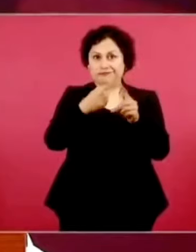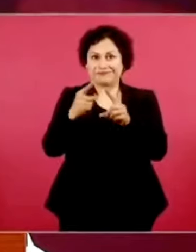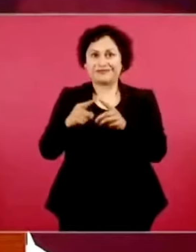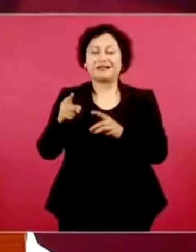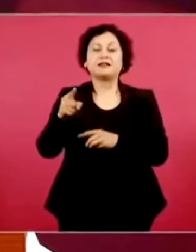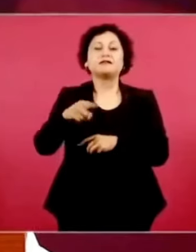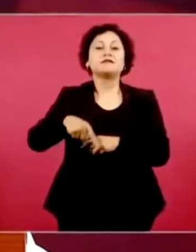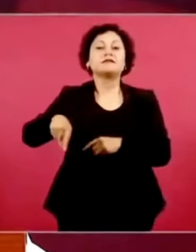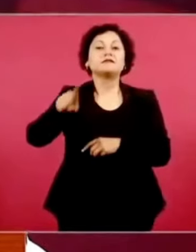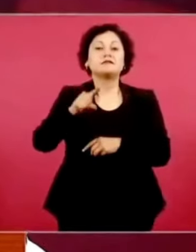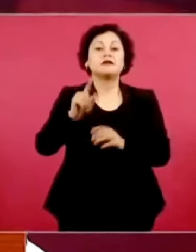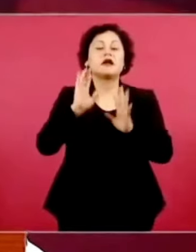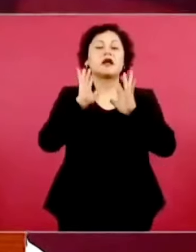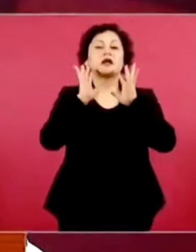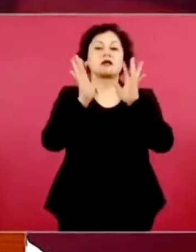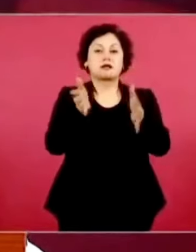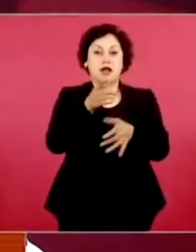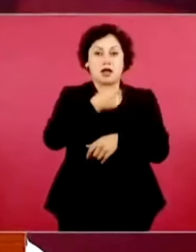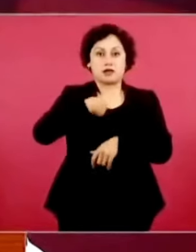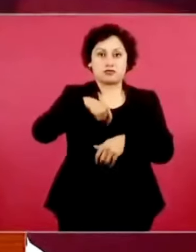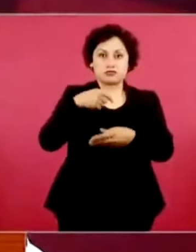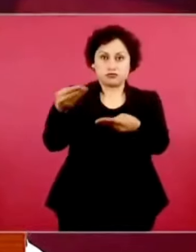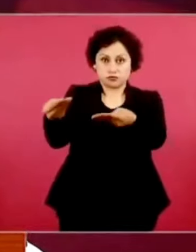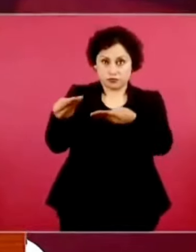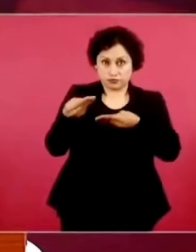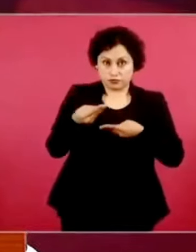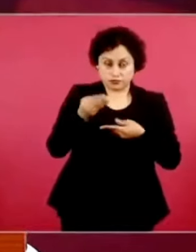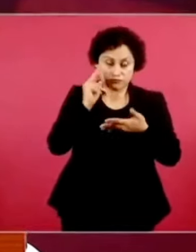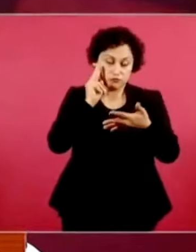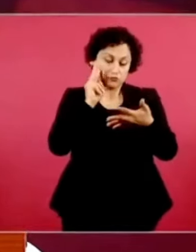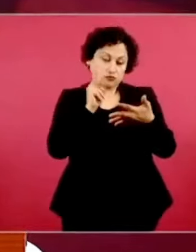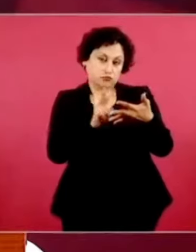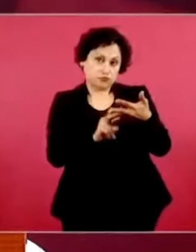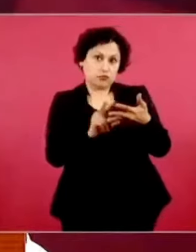atendido siete.